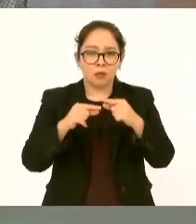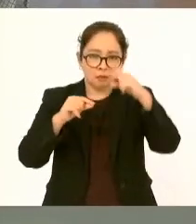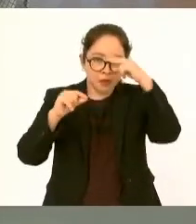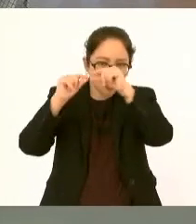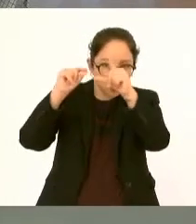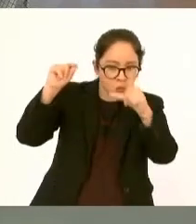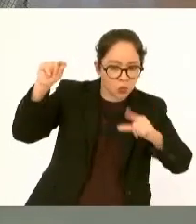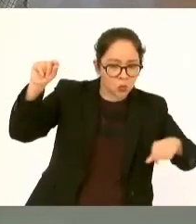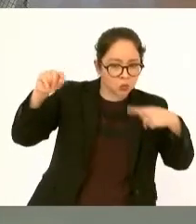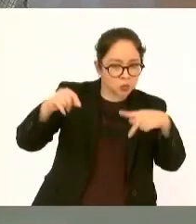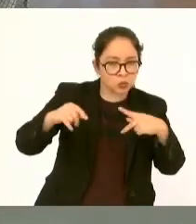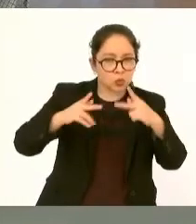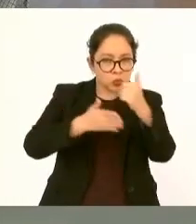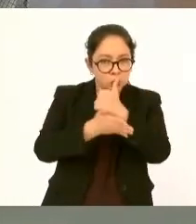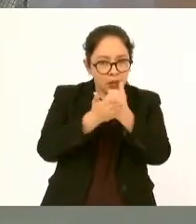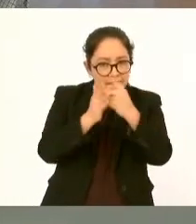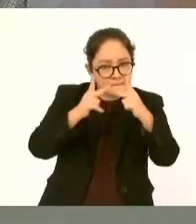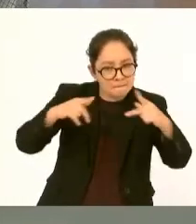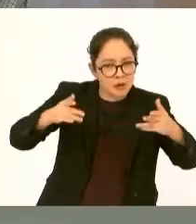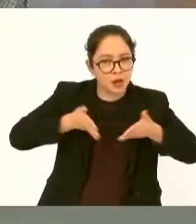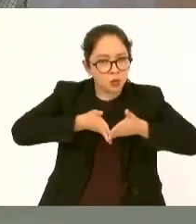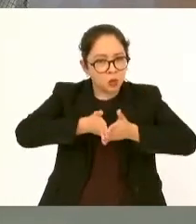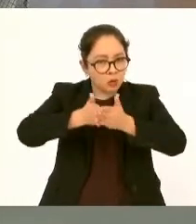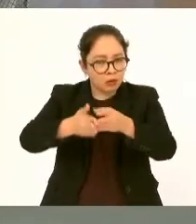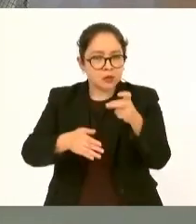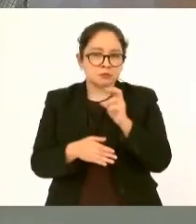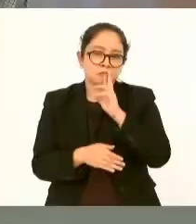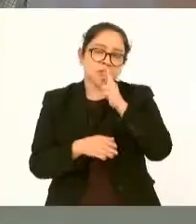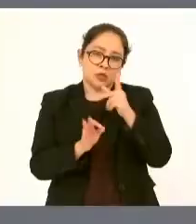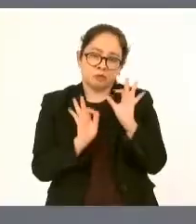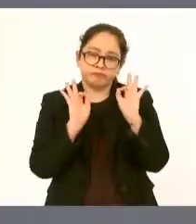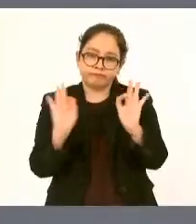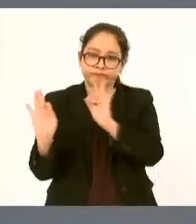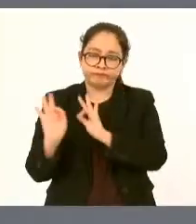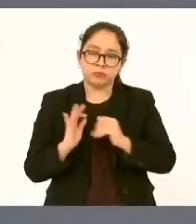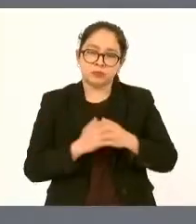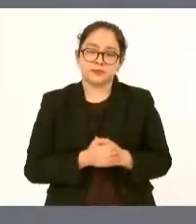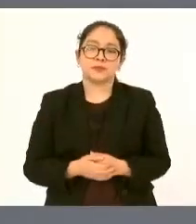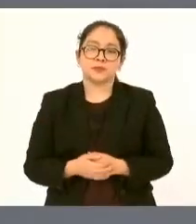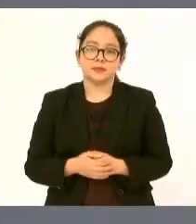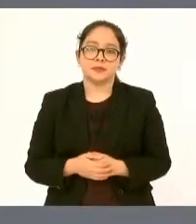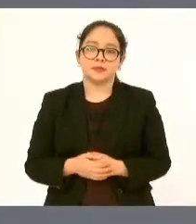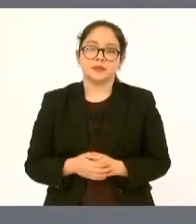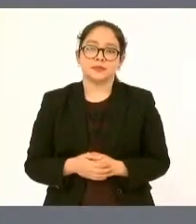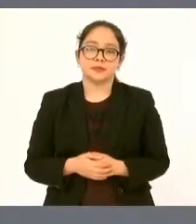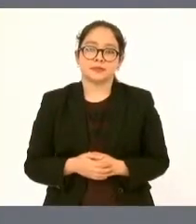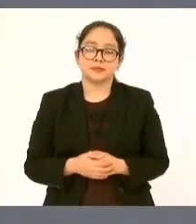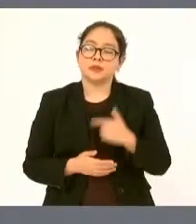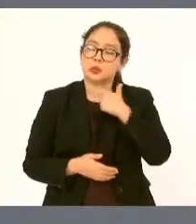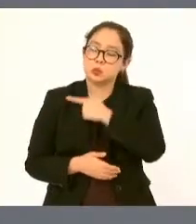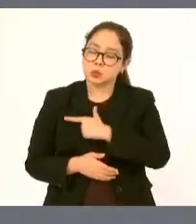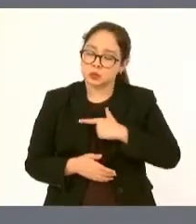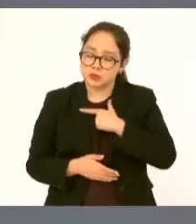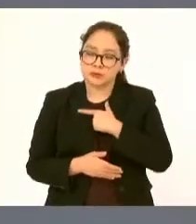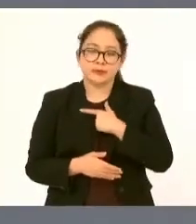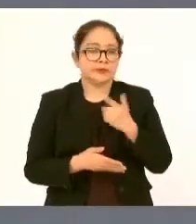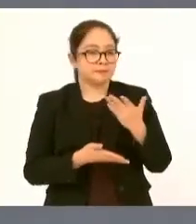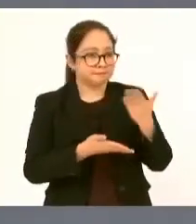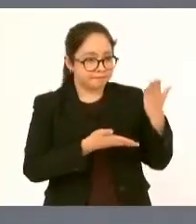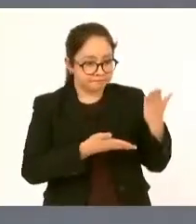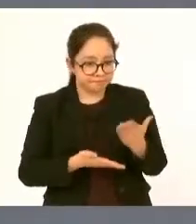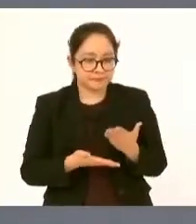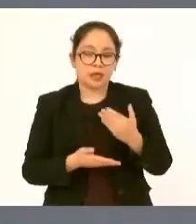también me da mucho gusto estar aquí en compañía de